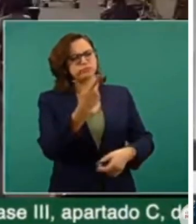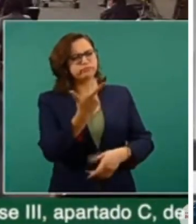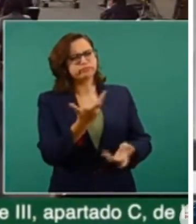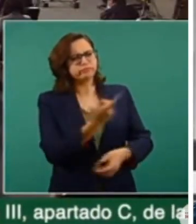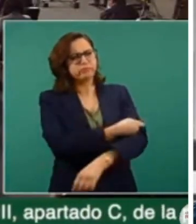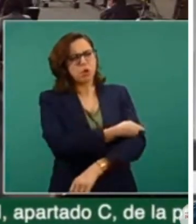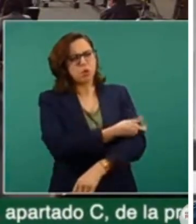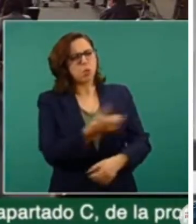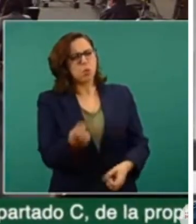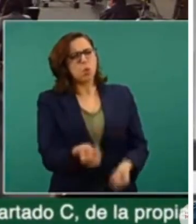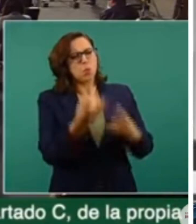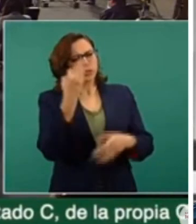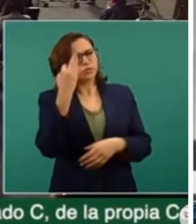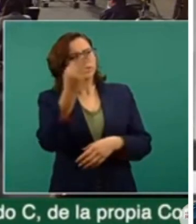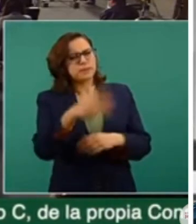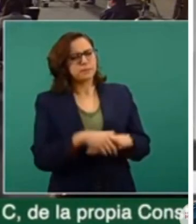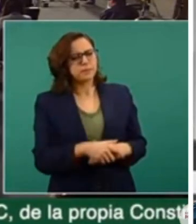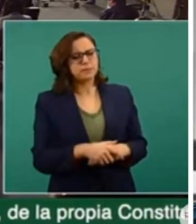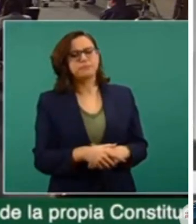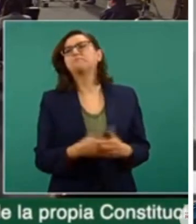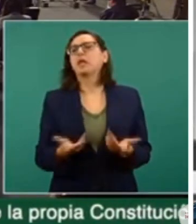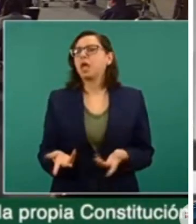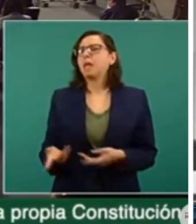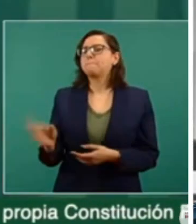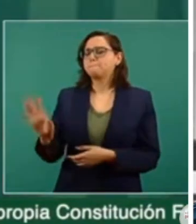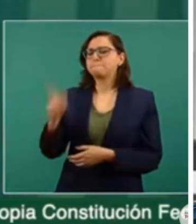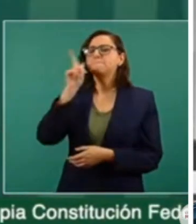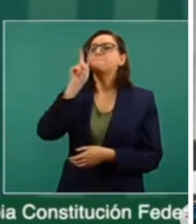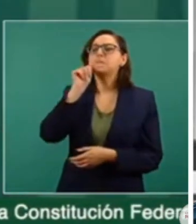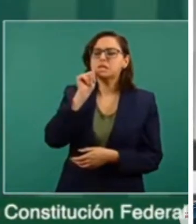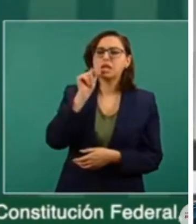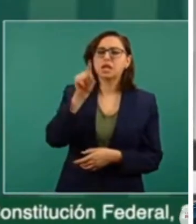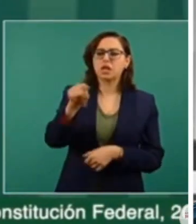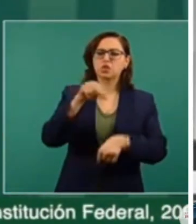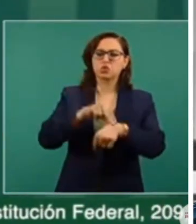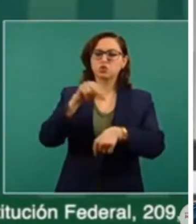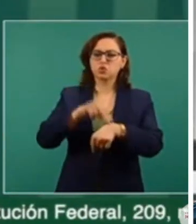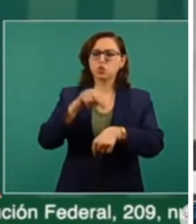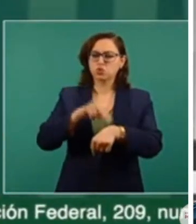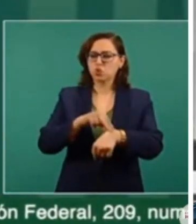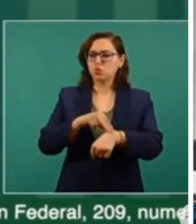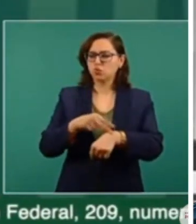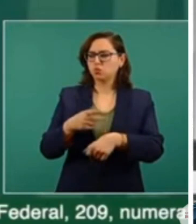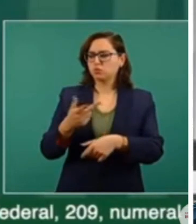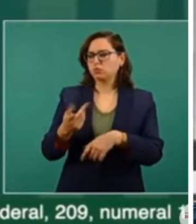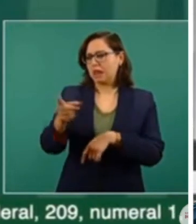uno de los médicos que me atendió que viniera a explicarlo